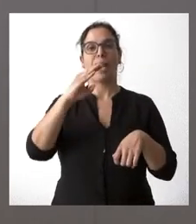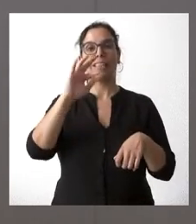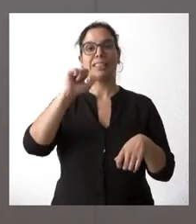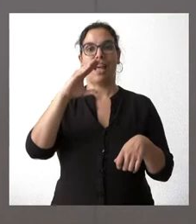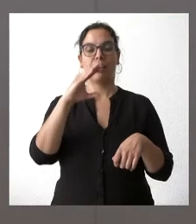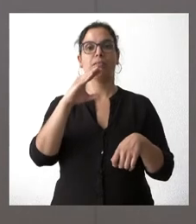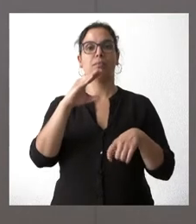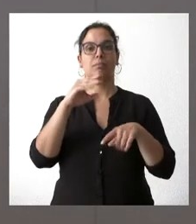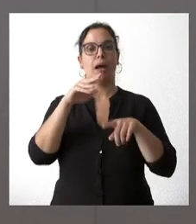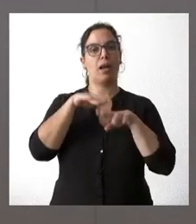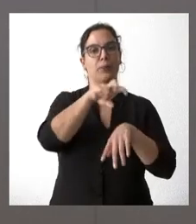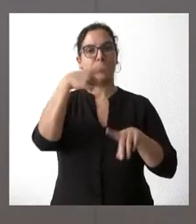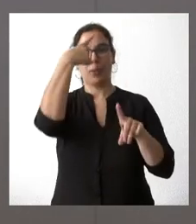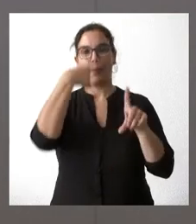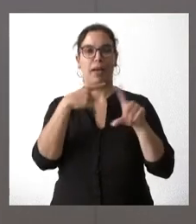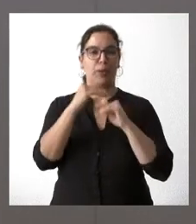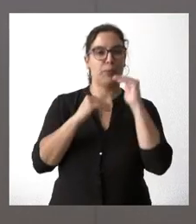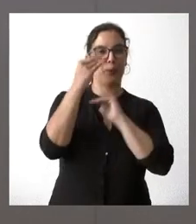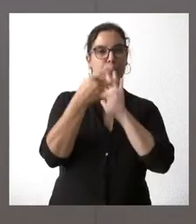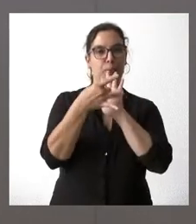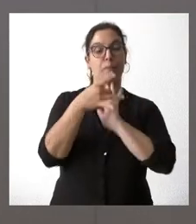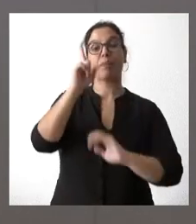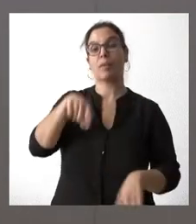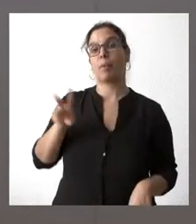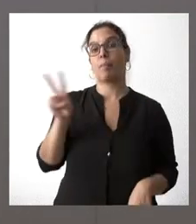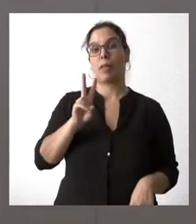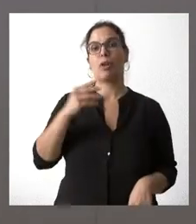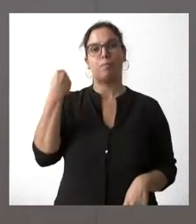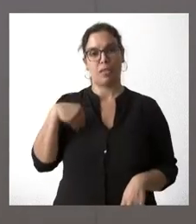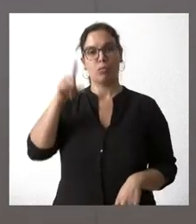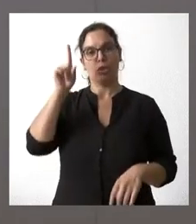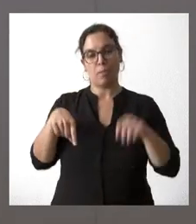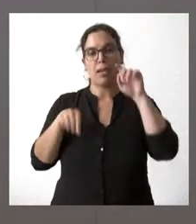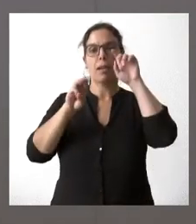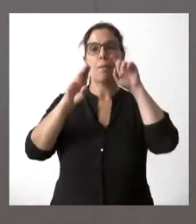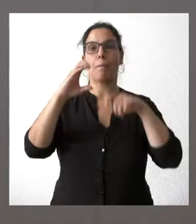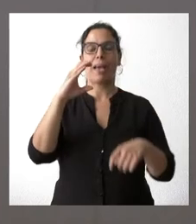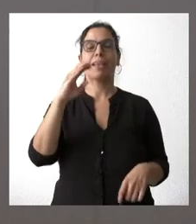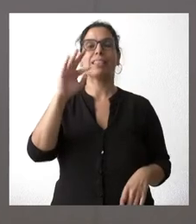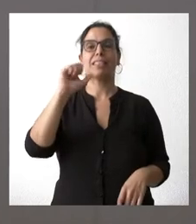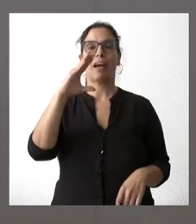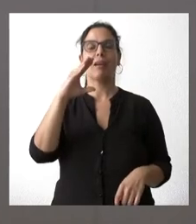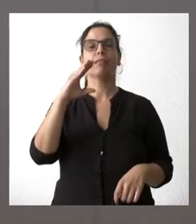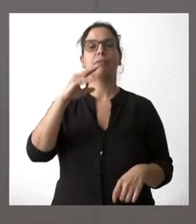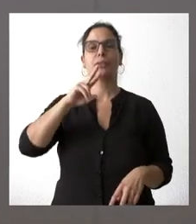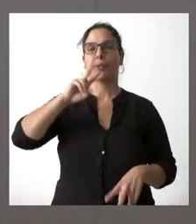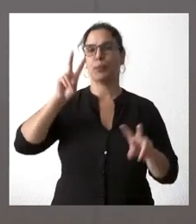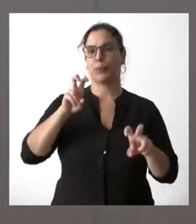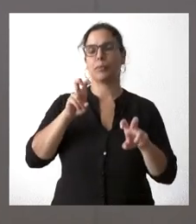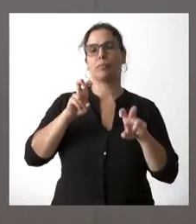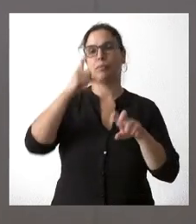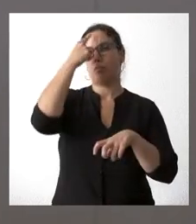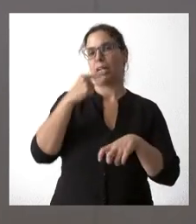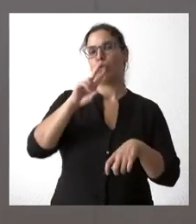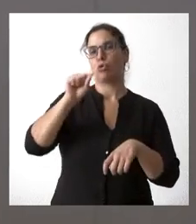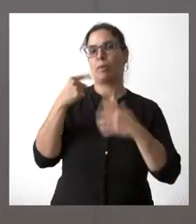prestaciones. Y en el caso de Valladolid, también para un equipo PECTAC de altas prestaciones, 2,6 millones de